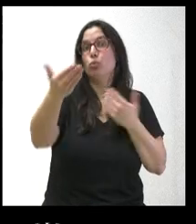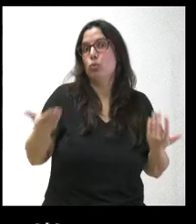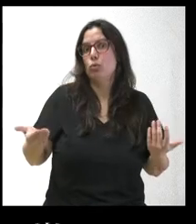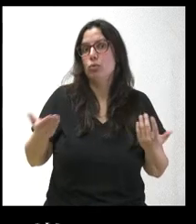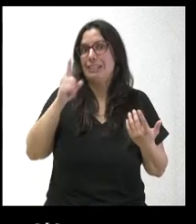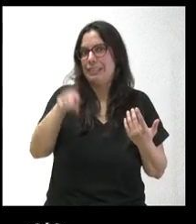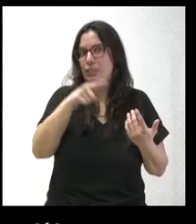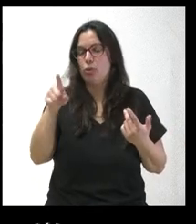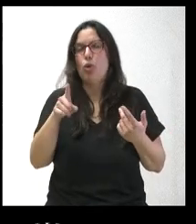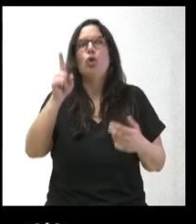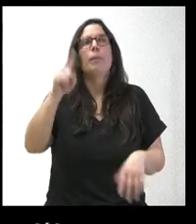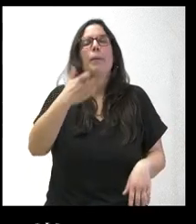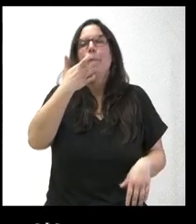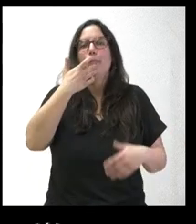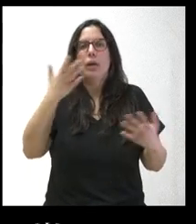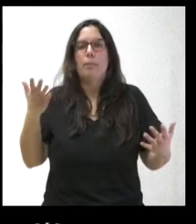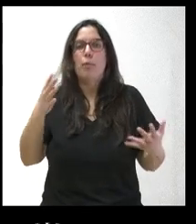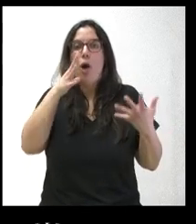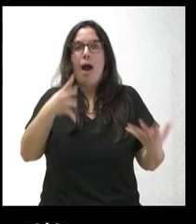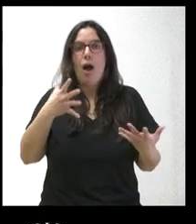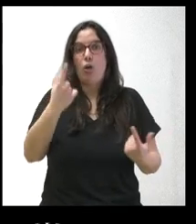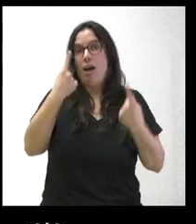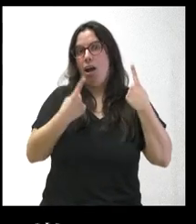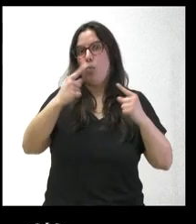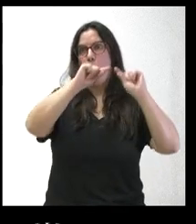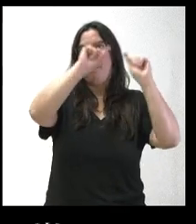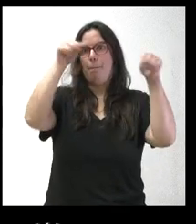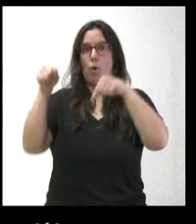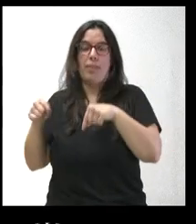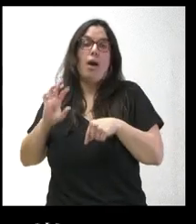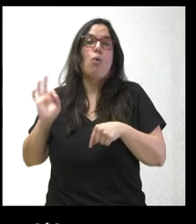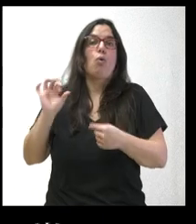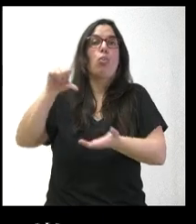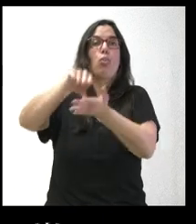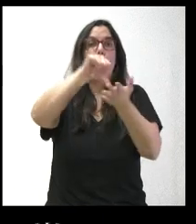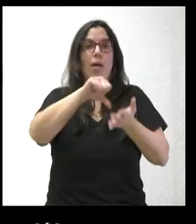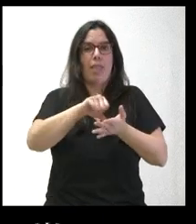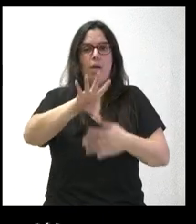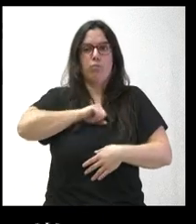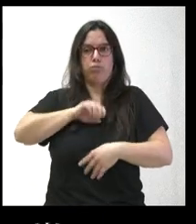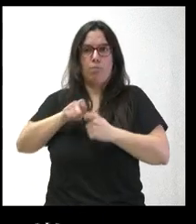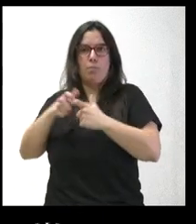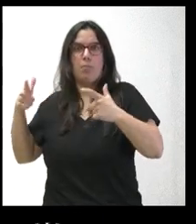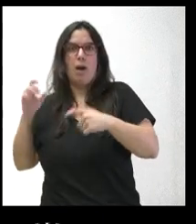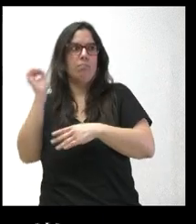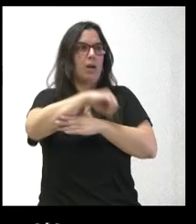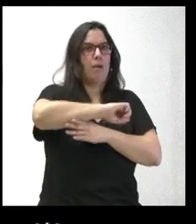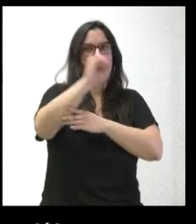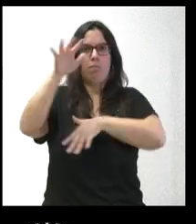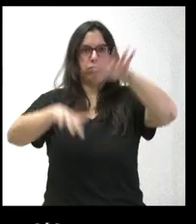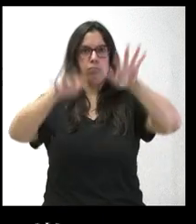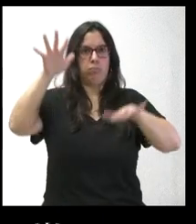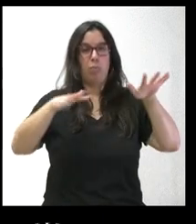también si, por ejemplo, ahora mismo hay provincias o ciudades en las que hay un mayor nivel de infección que en otras, si se puede